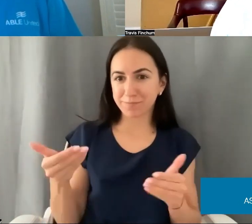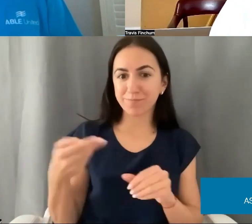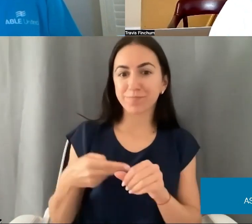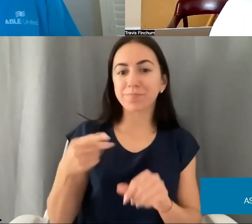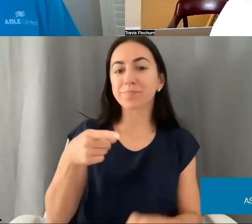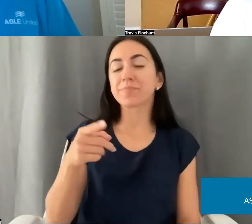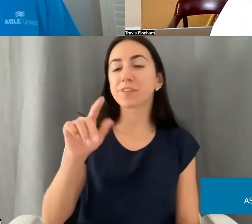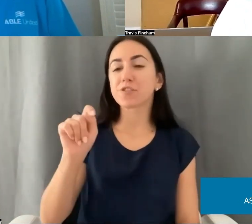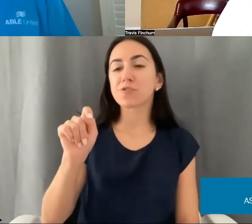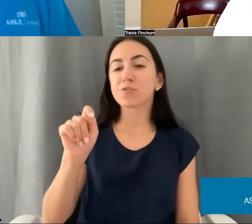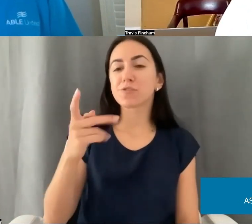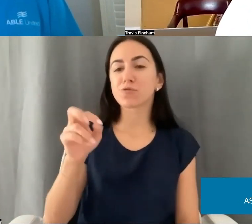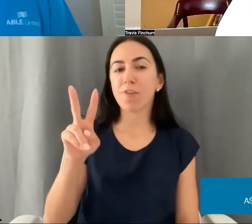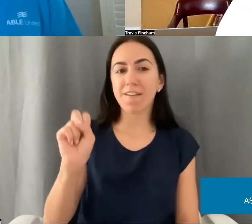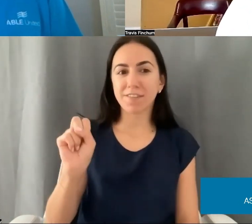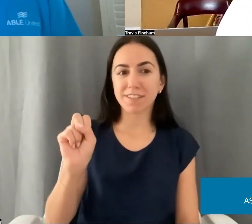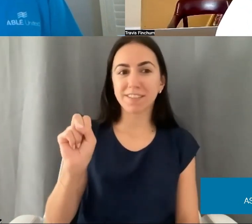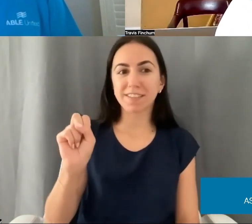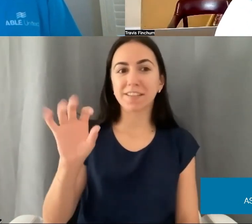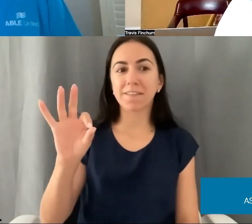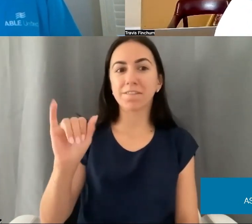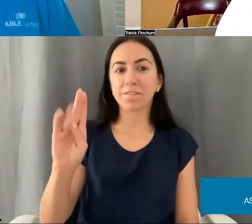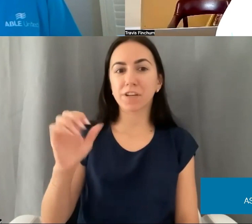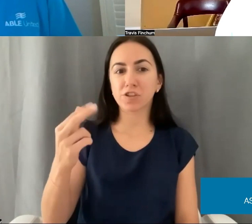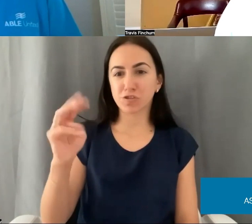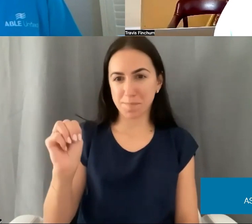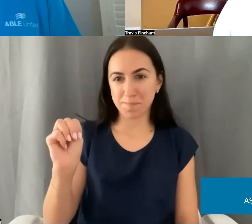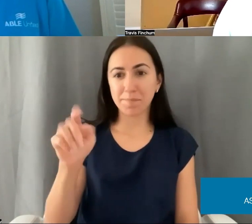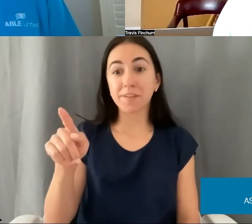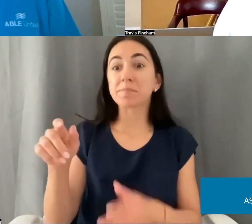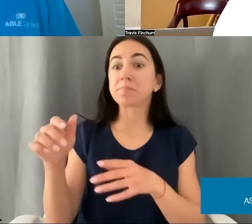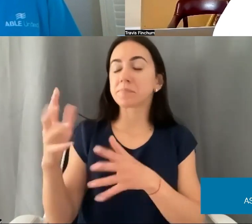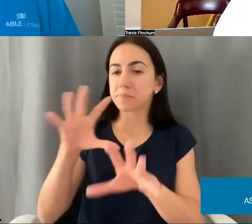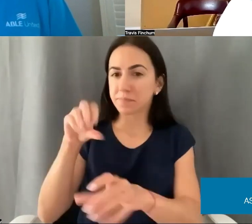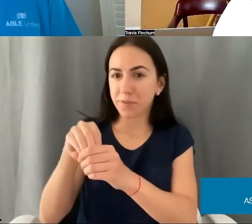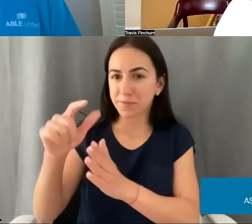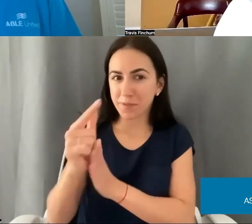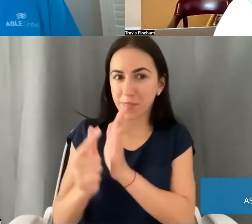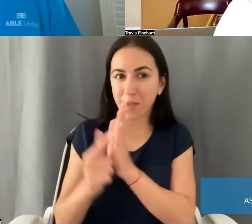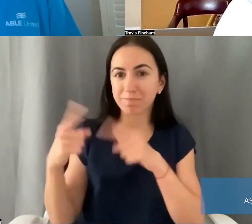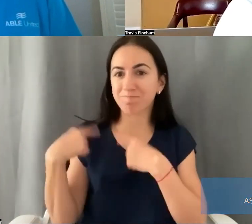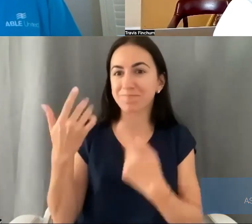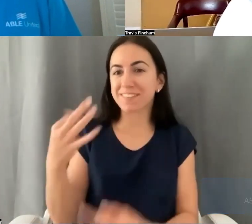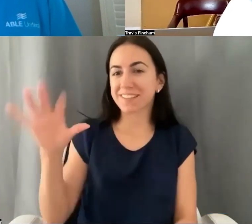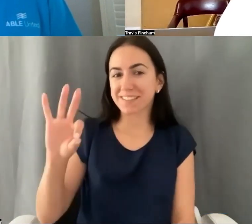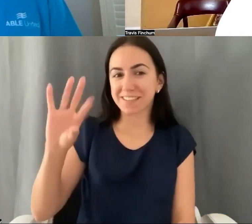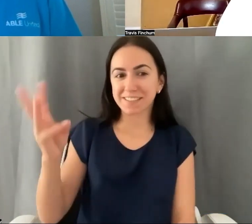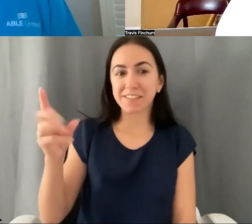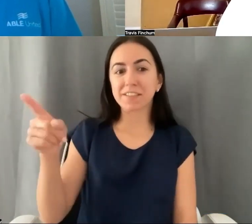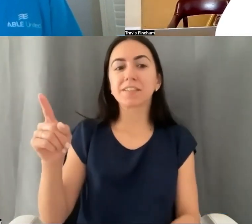cuentas Able. Es un honor estar aquí con nuestro gran amigo Travis Fincham. Él ha estado ejerciendo como abogado desde 1996